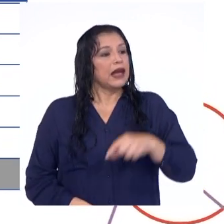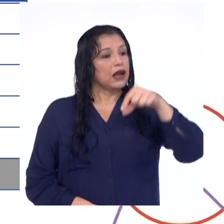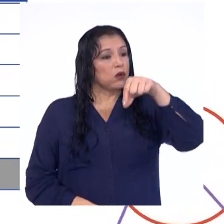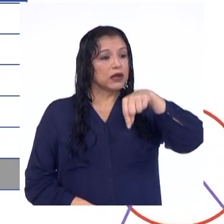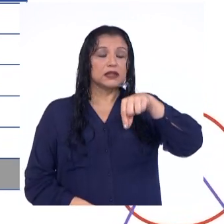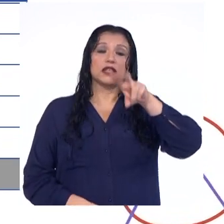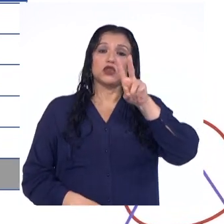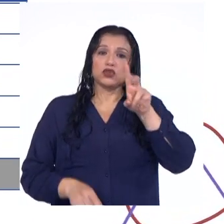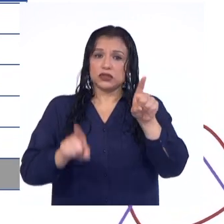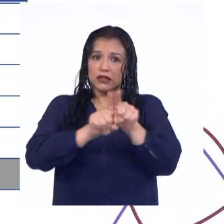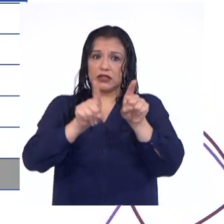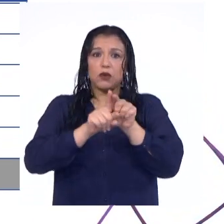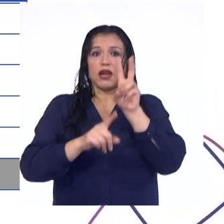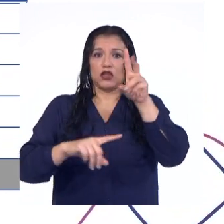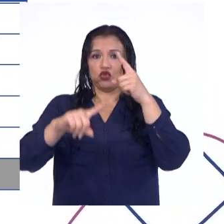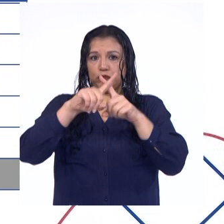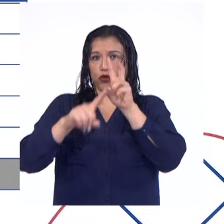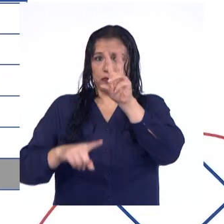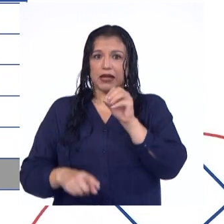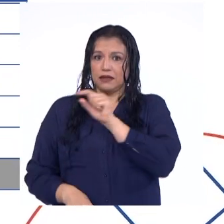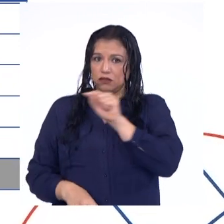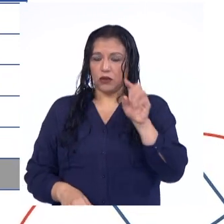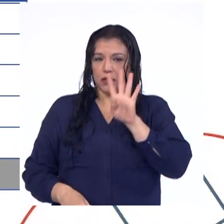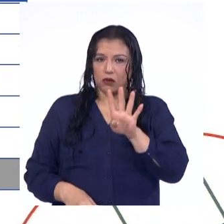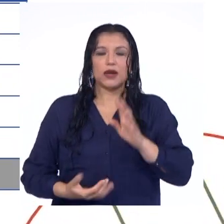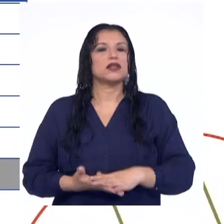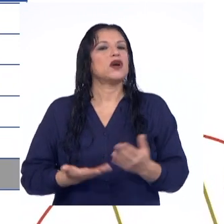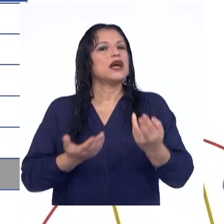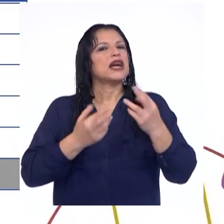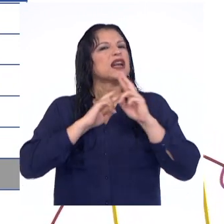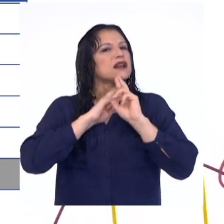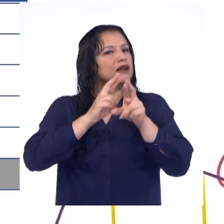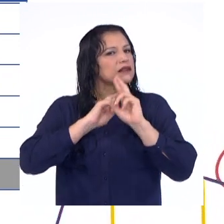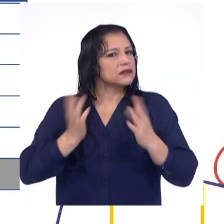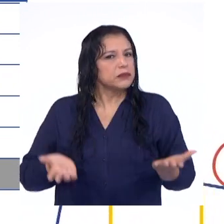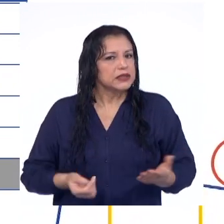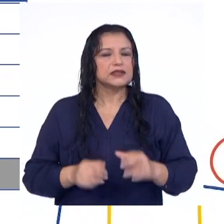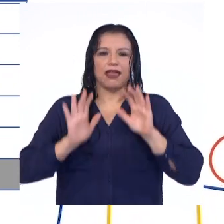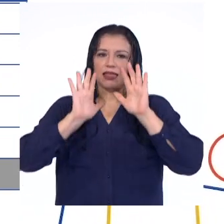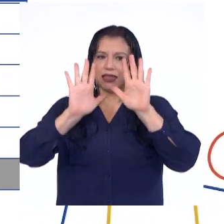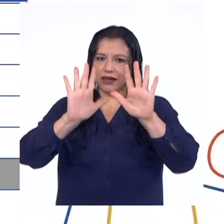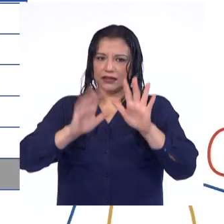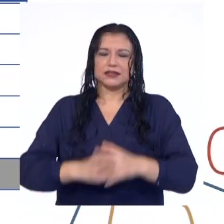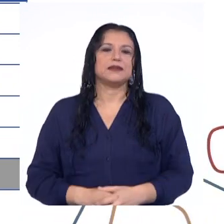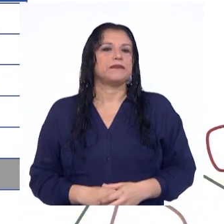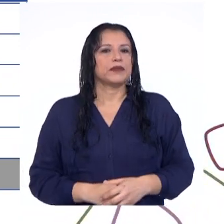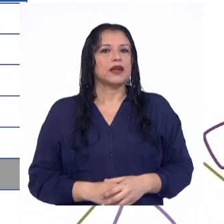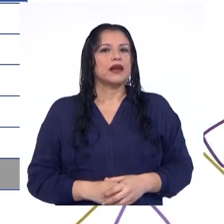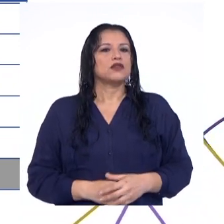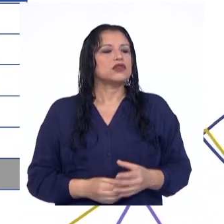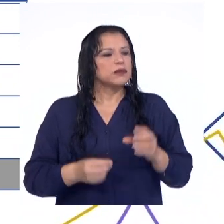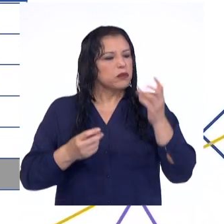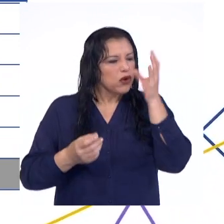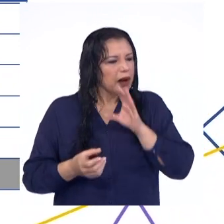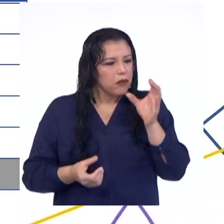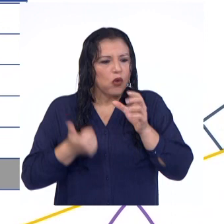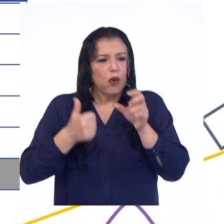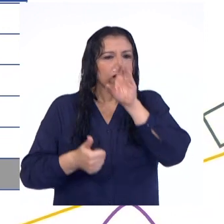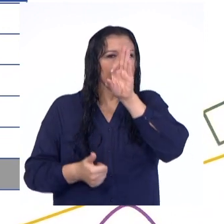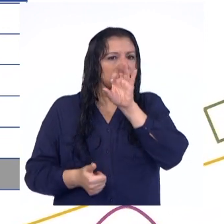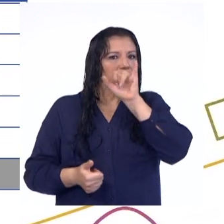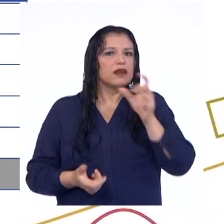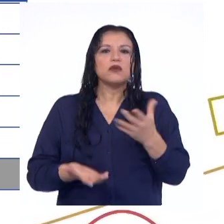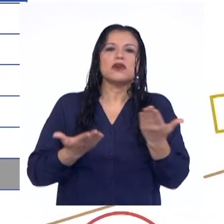es igual a 2 por 20 sobre 4, obteniendo como resultado 10. Ubicamos qué valor de la frecuencia